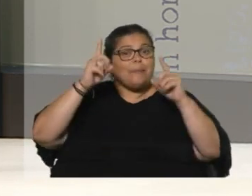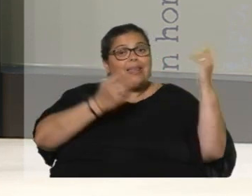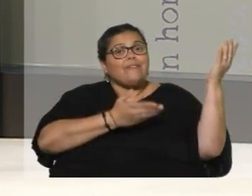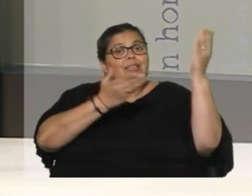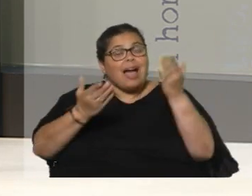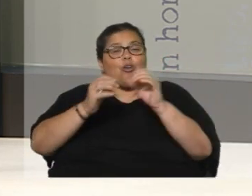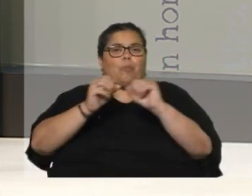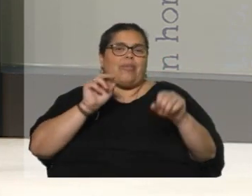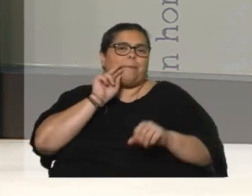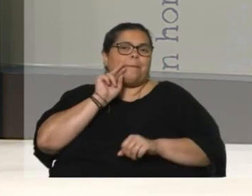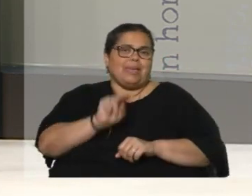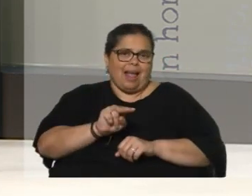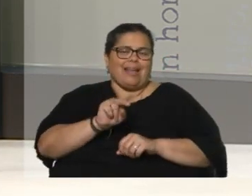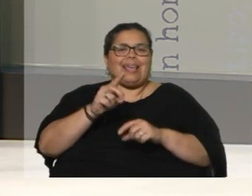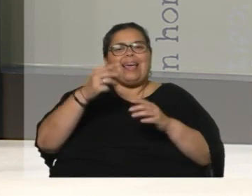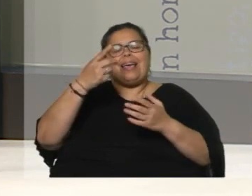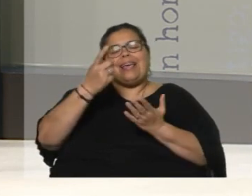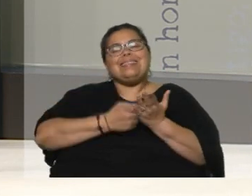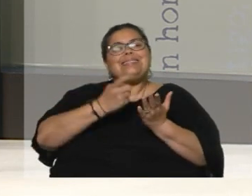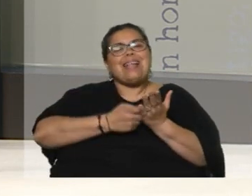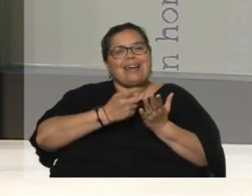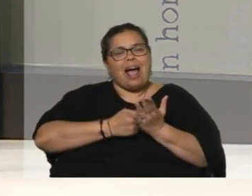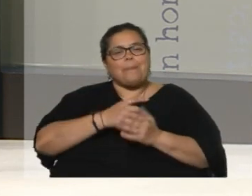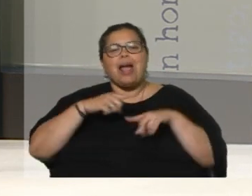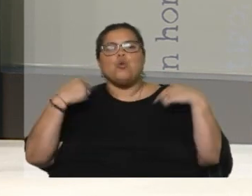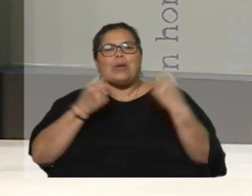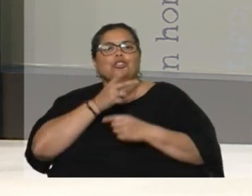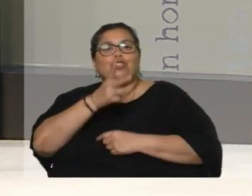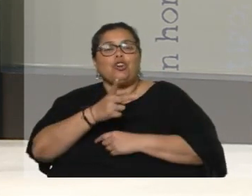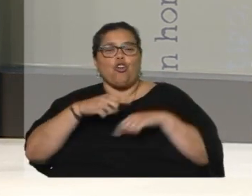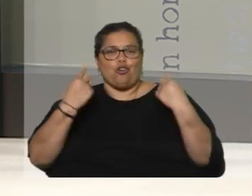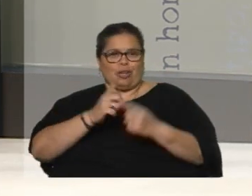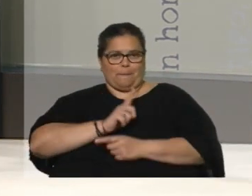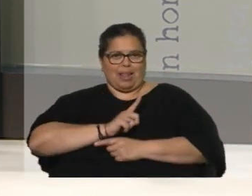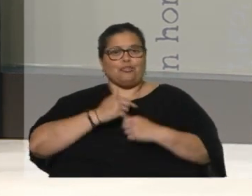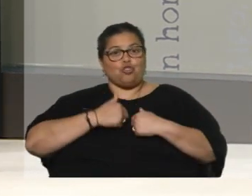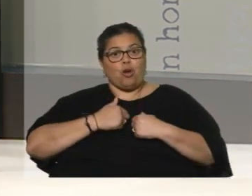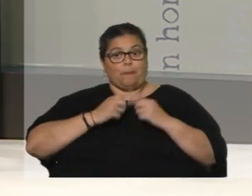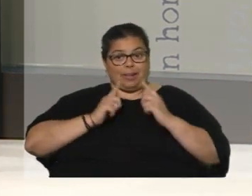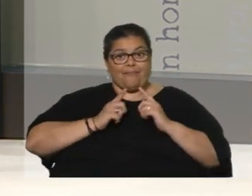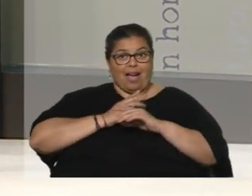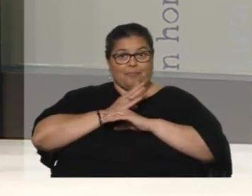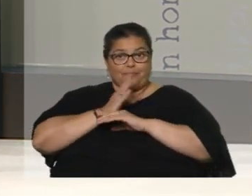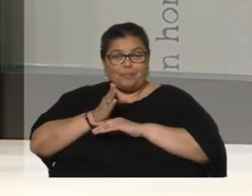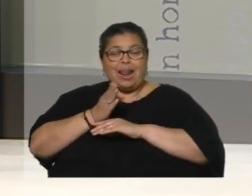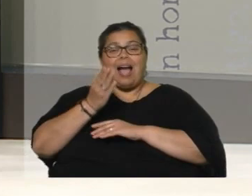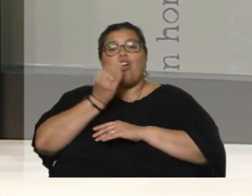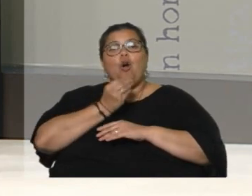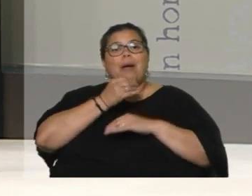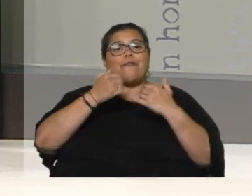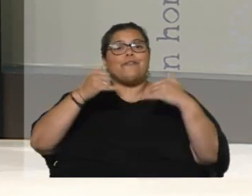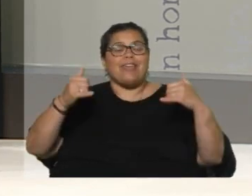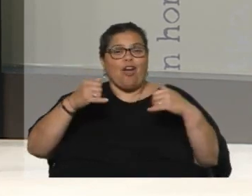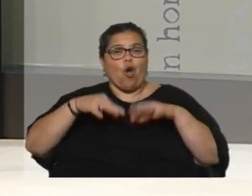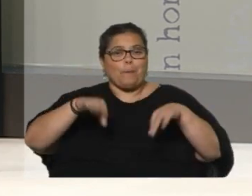sigan a través del Instagram, nuestros hijos nos esperan, es realmente un proyecto muy lindo, yo quedé que voy a ir un jueves, que comen fideos con milanesas, que me gustó el